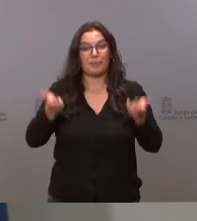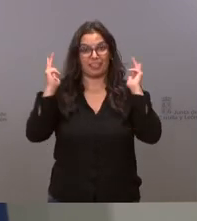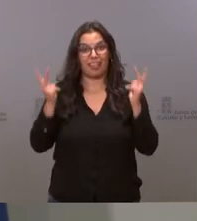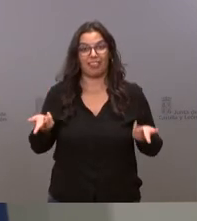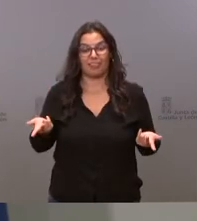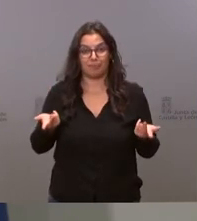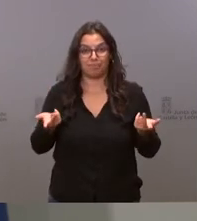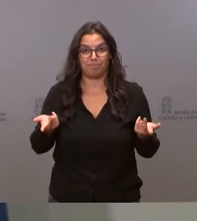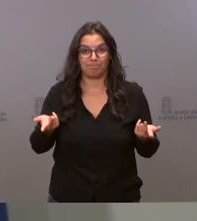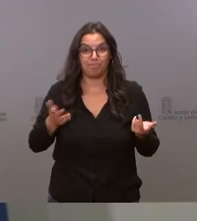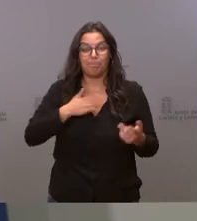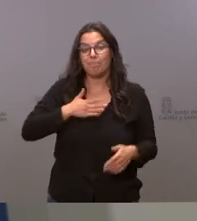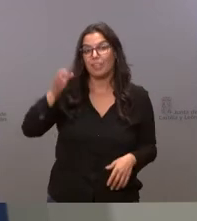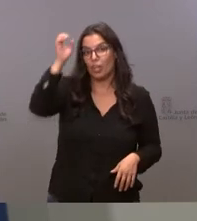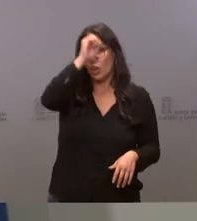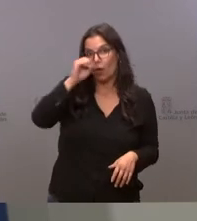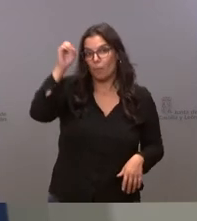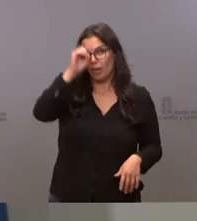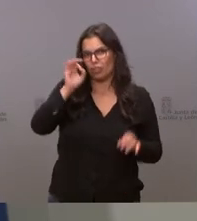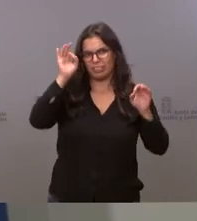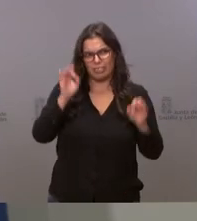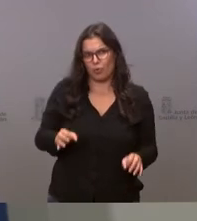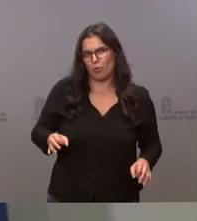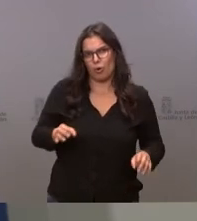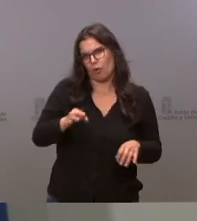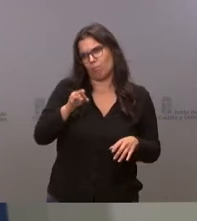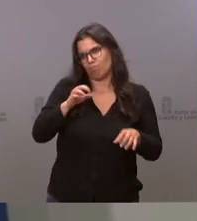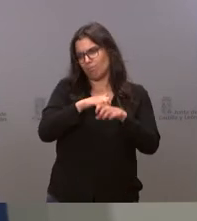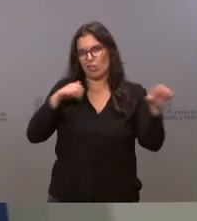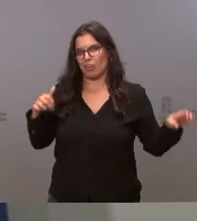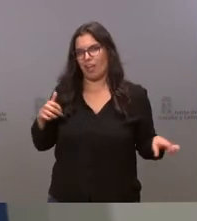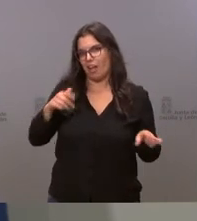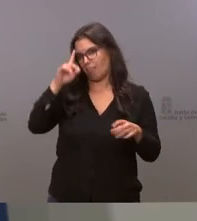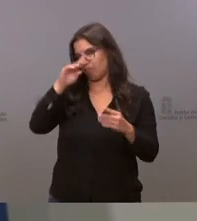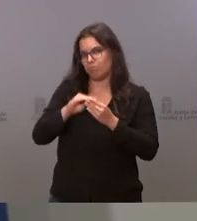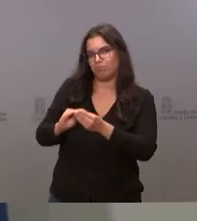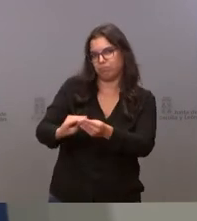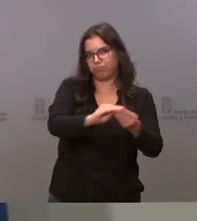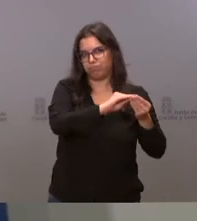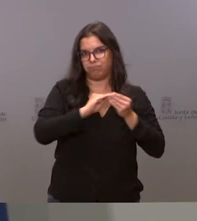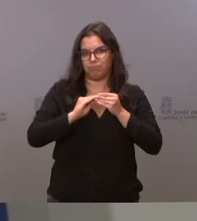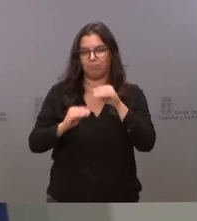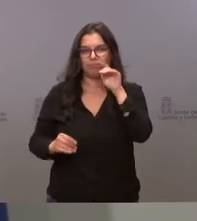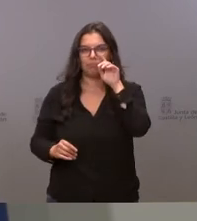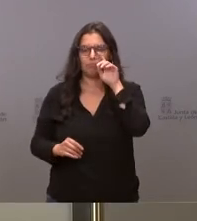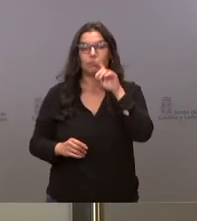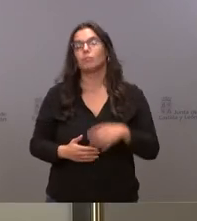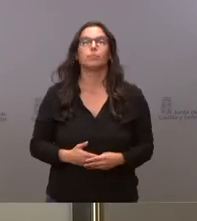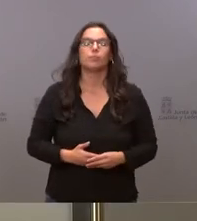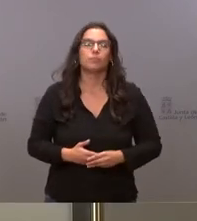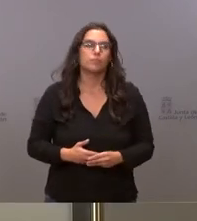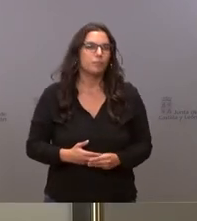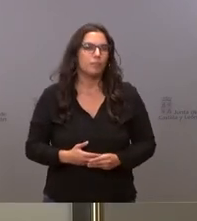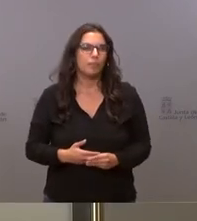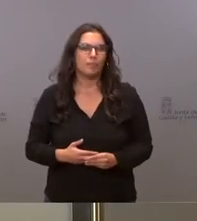es mi opinión al respecto y estoy seguro que es la de la inmensa mayoría de quienes creemos en el estado de derecho en este sentido quería